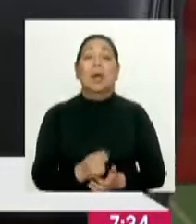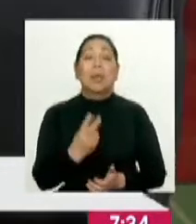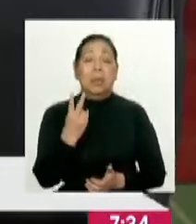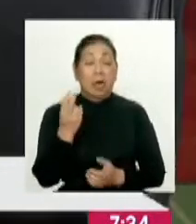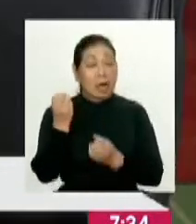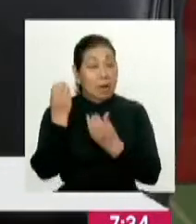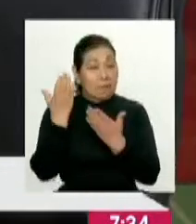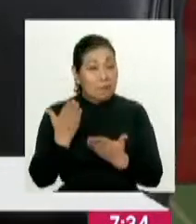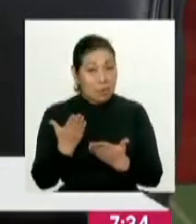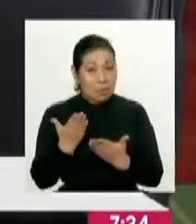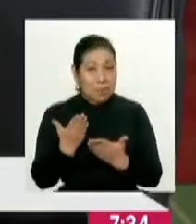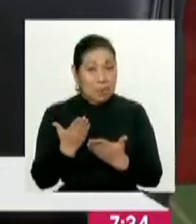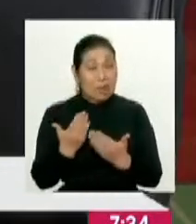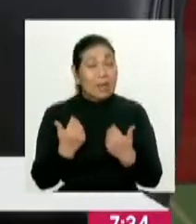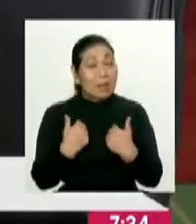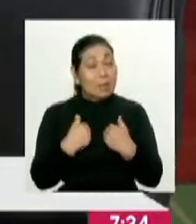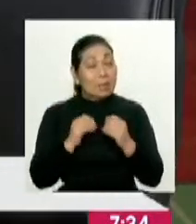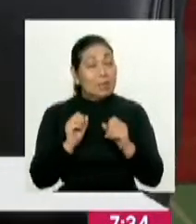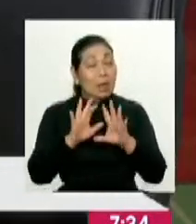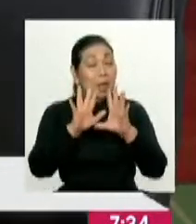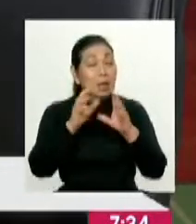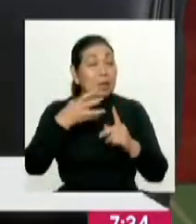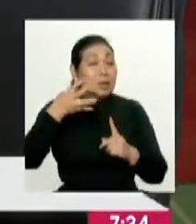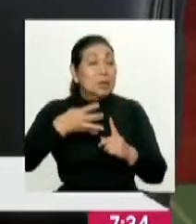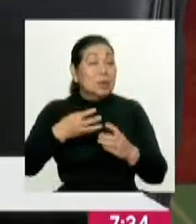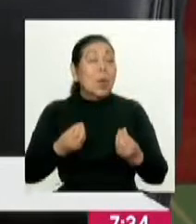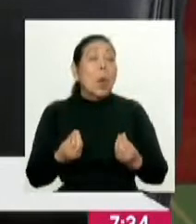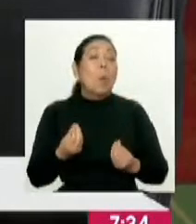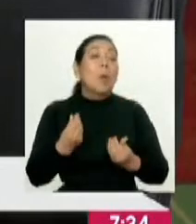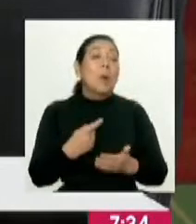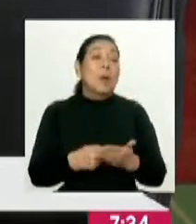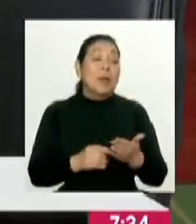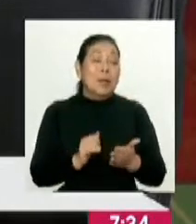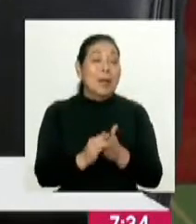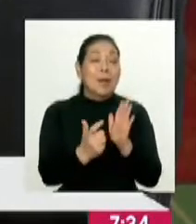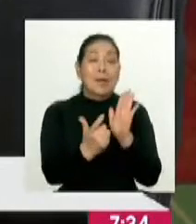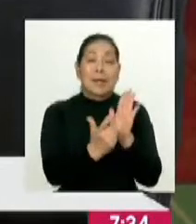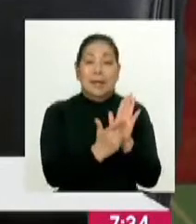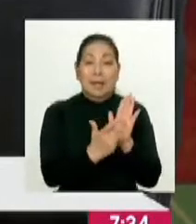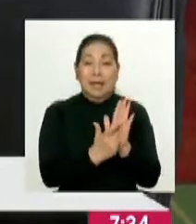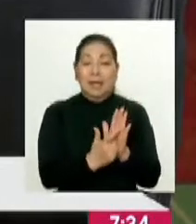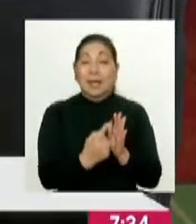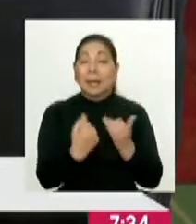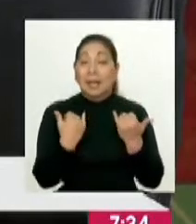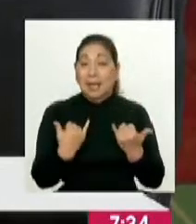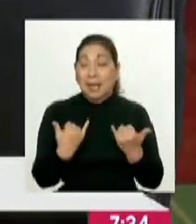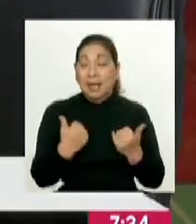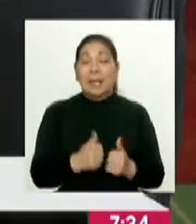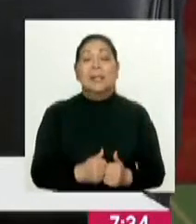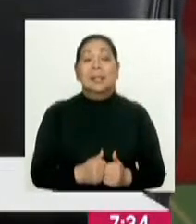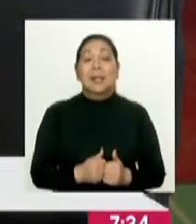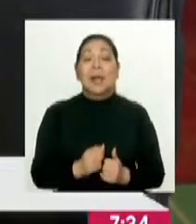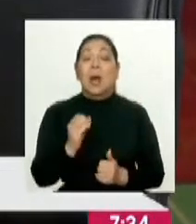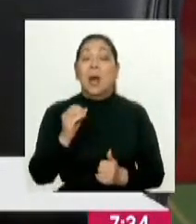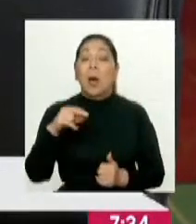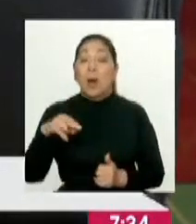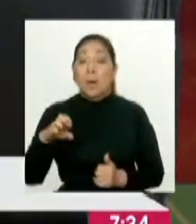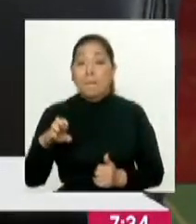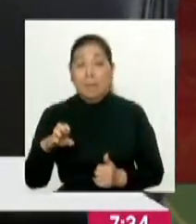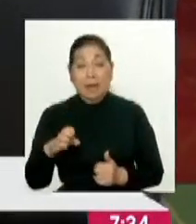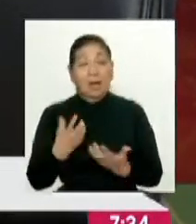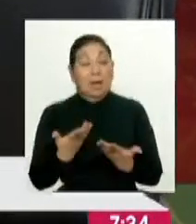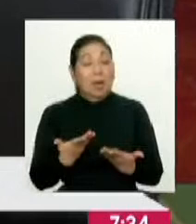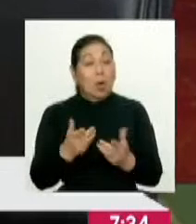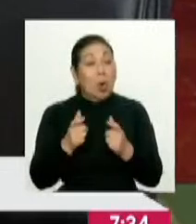informes que nosotros tenemos que evaluar. ¿Por qué? Porque la ley lo que procura en este ejercicio es que la OMP pueda hacer una